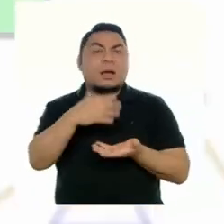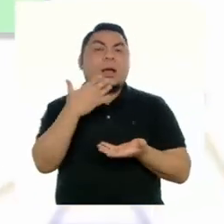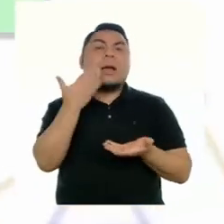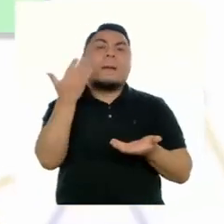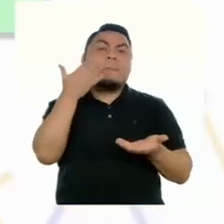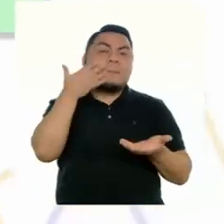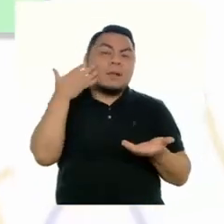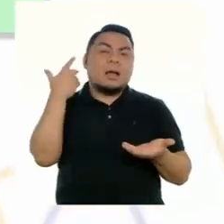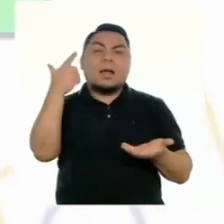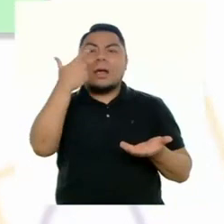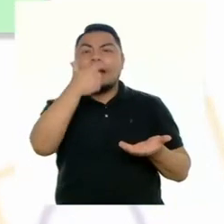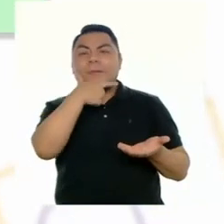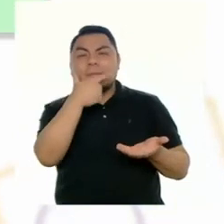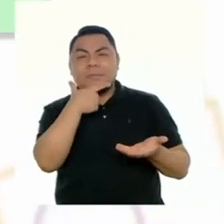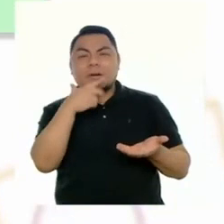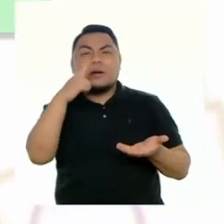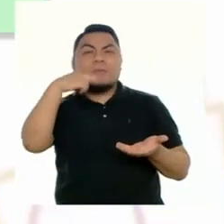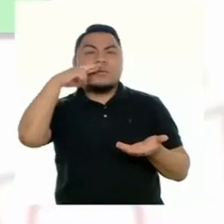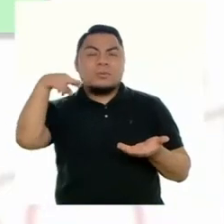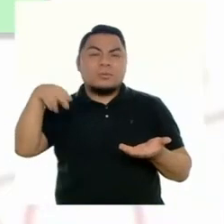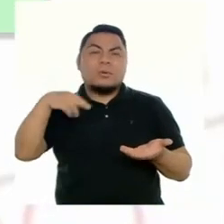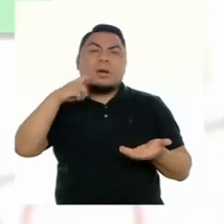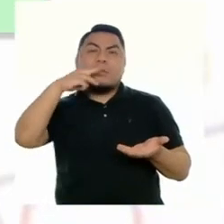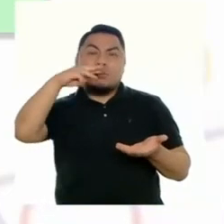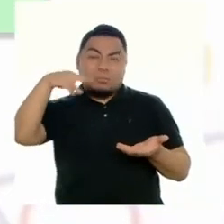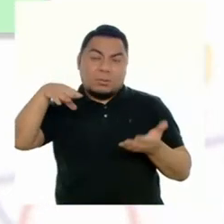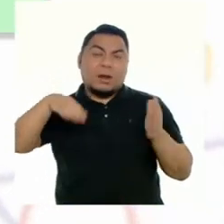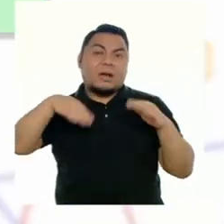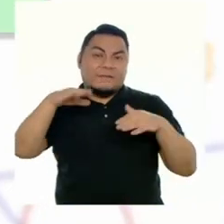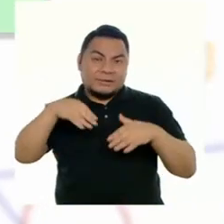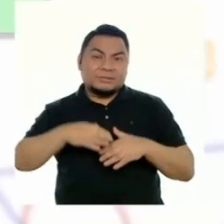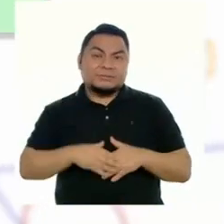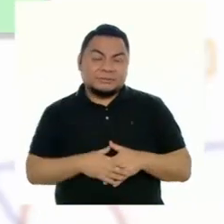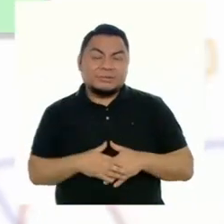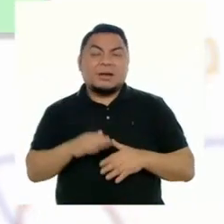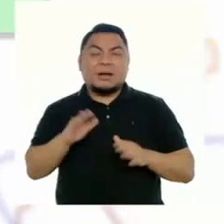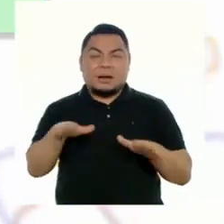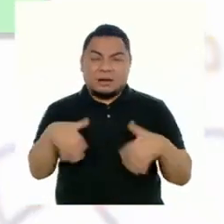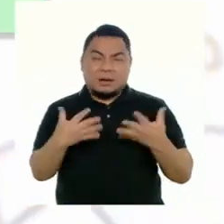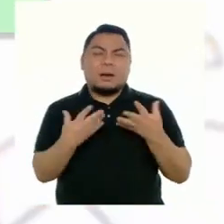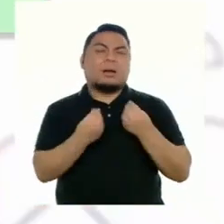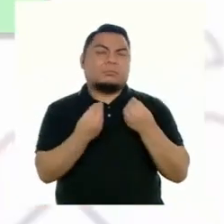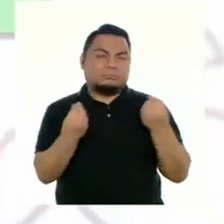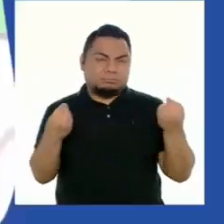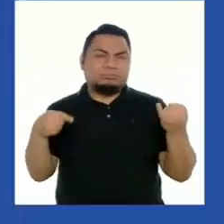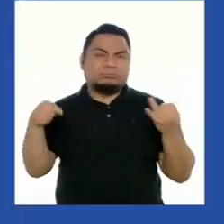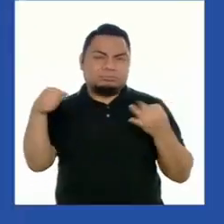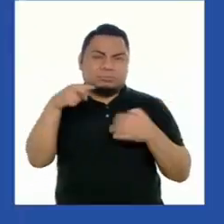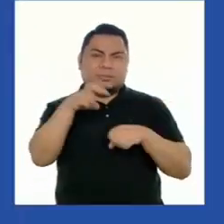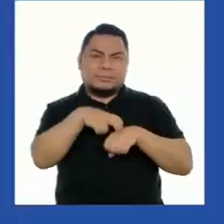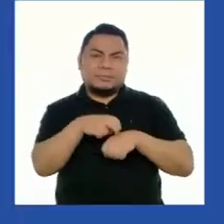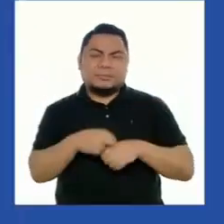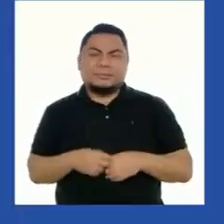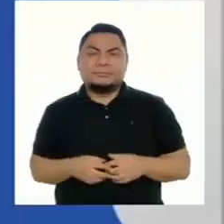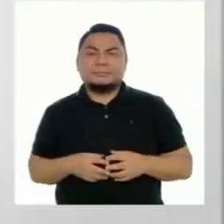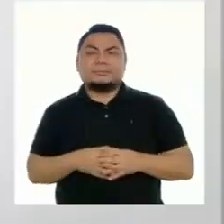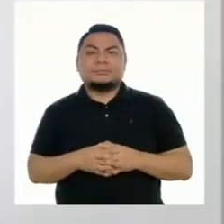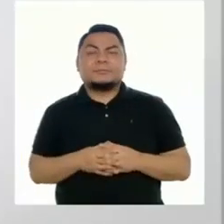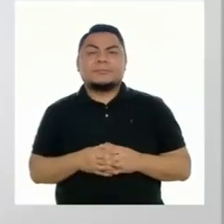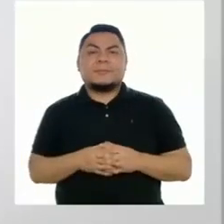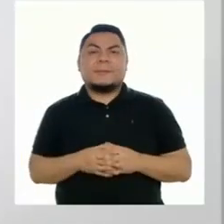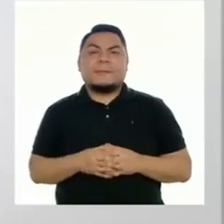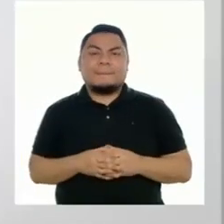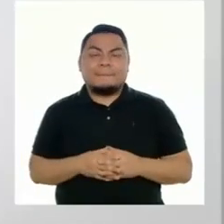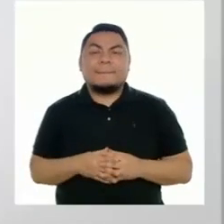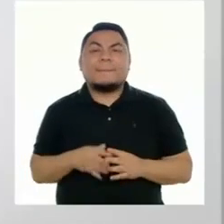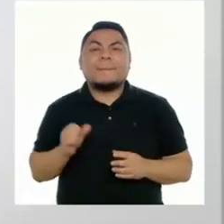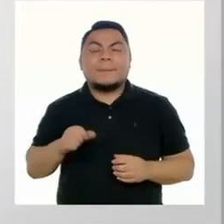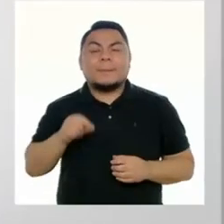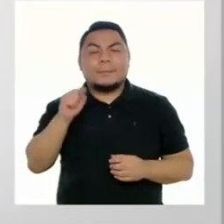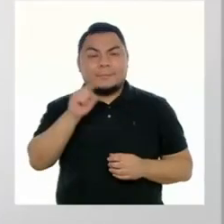blancas, amarillas, rosadas o hasta moradas de vez en cuando. Hay mucha variedad. Es un punto de vista muy